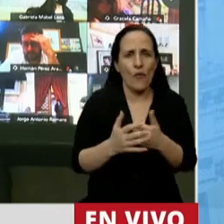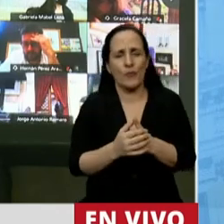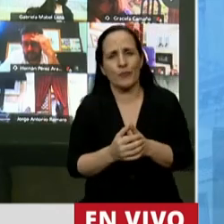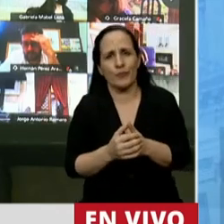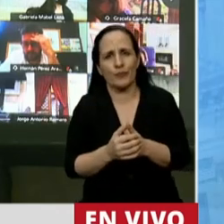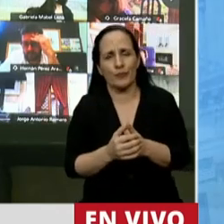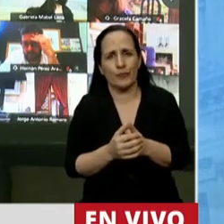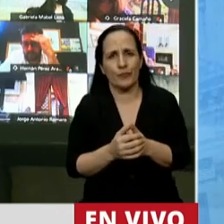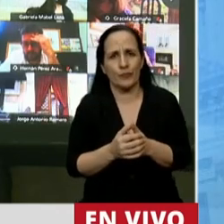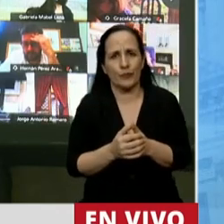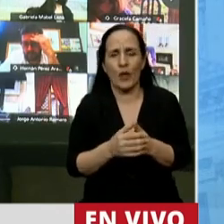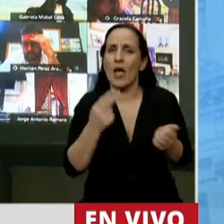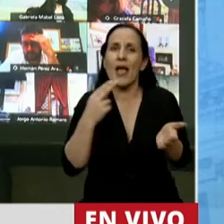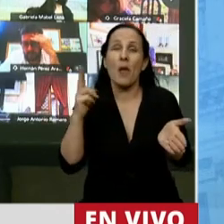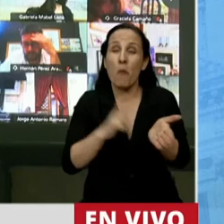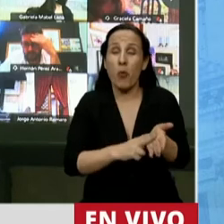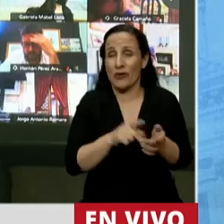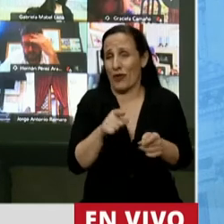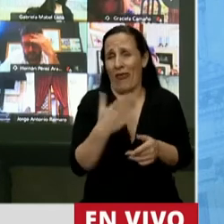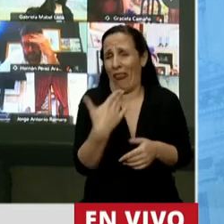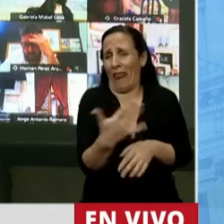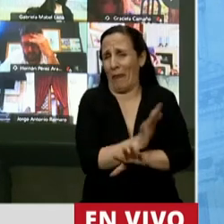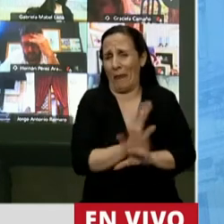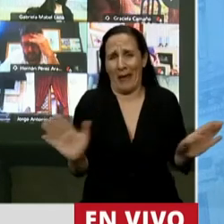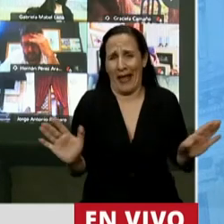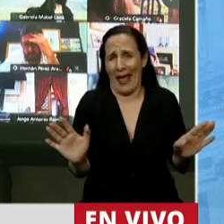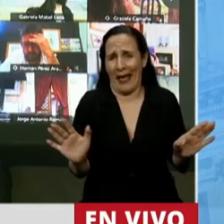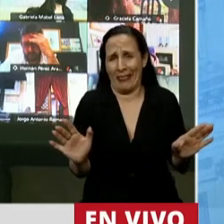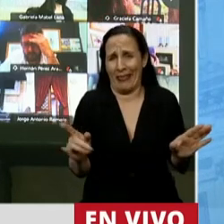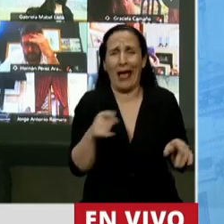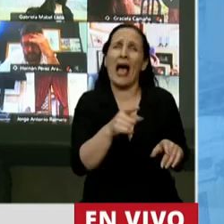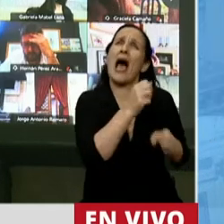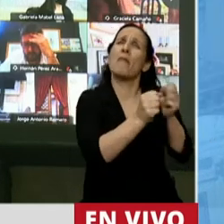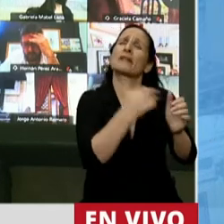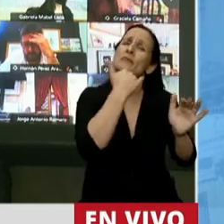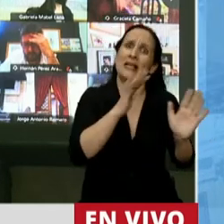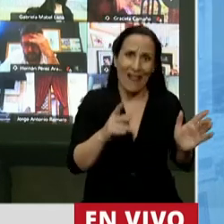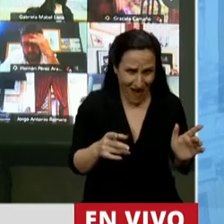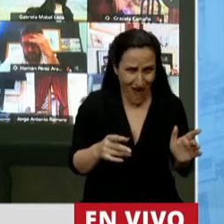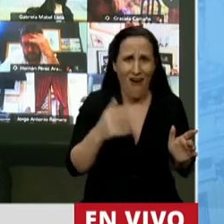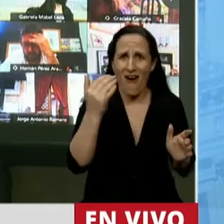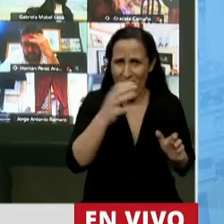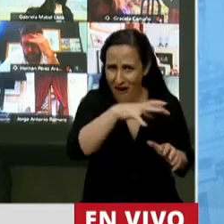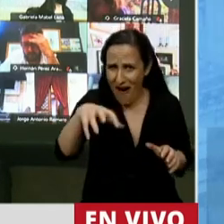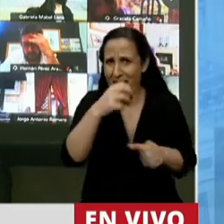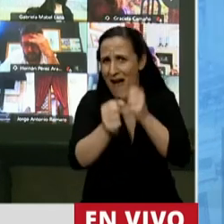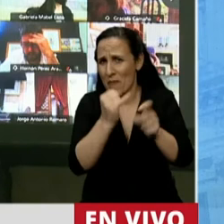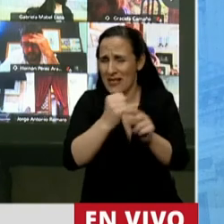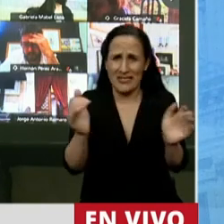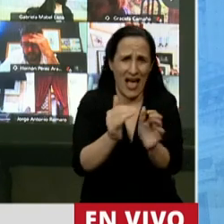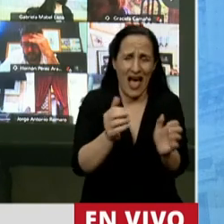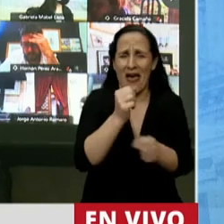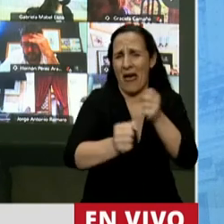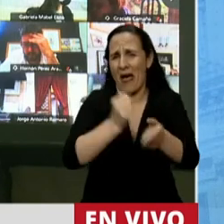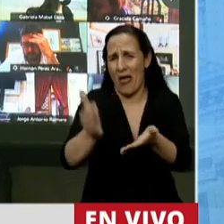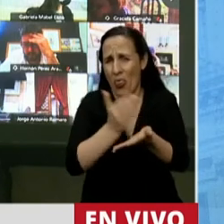No es cierto que este impuesto absurdo no afecte el trabajo y la empresarialidad. Muchas pymes industriales, de